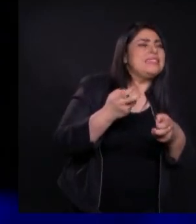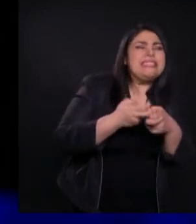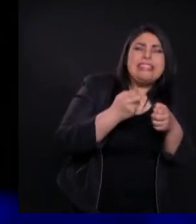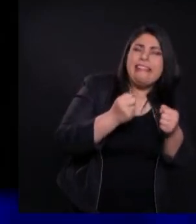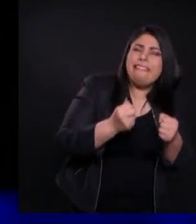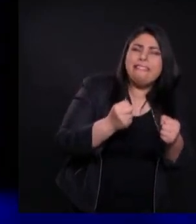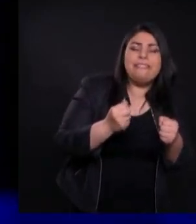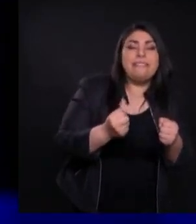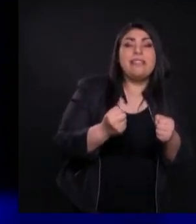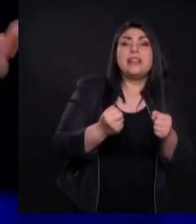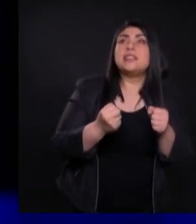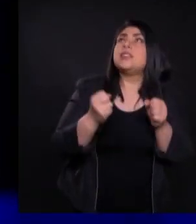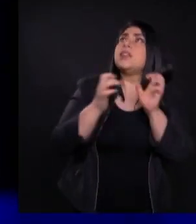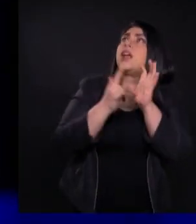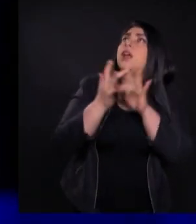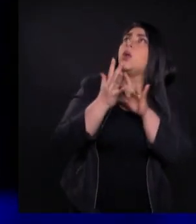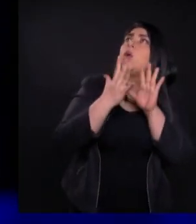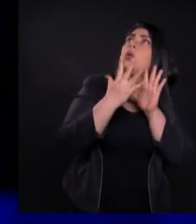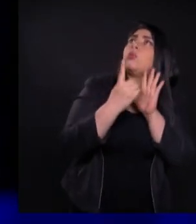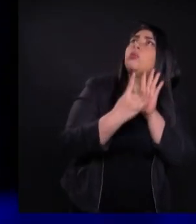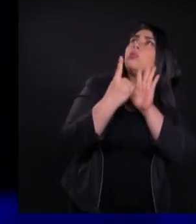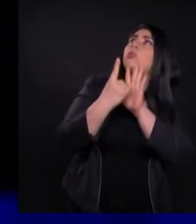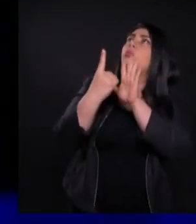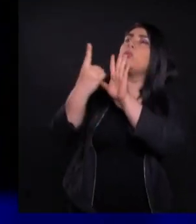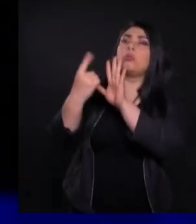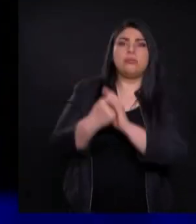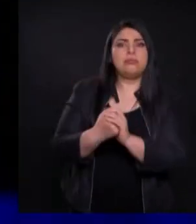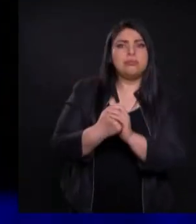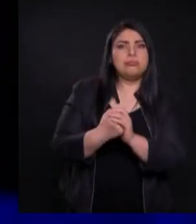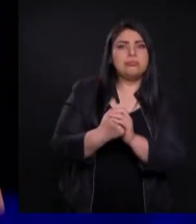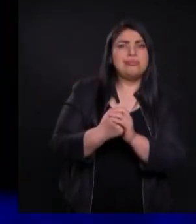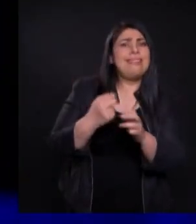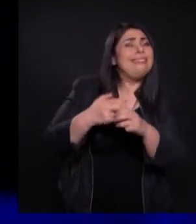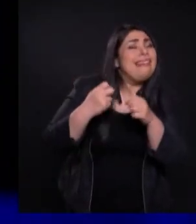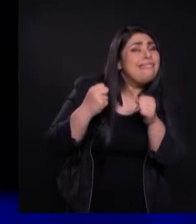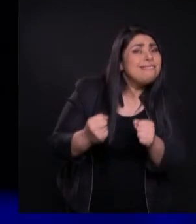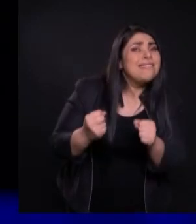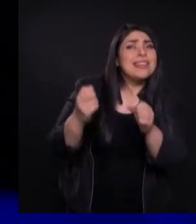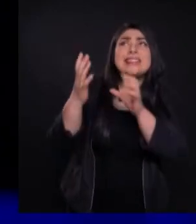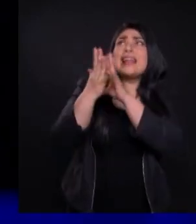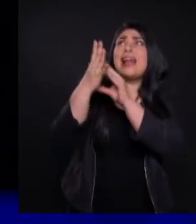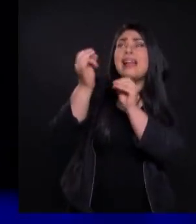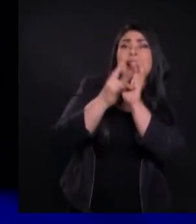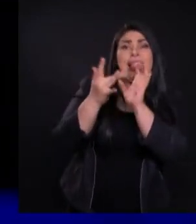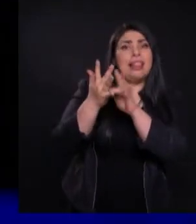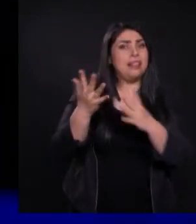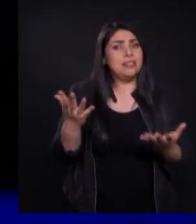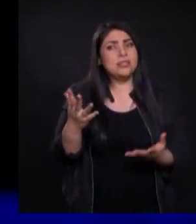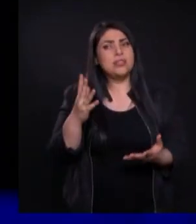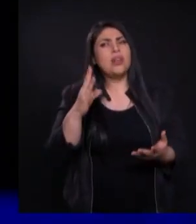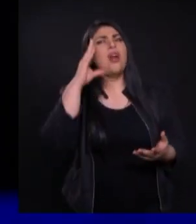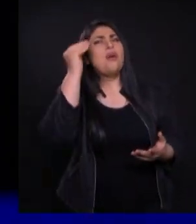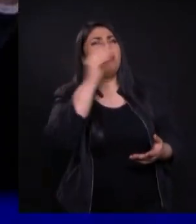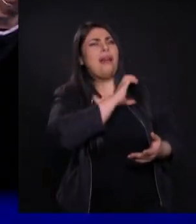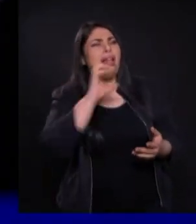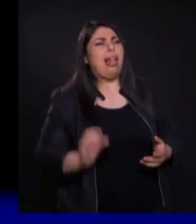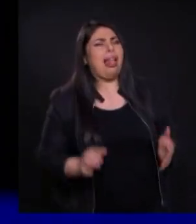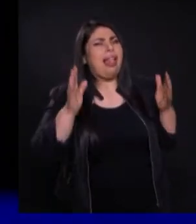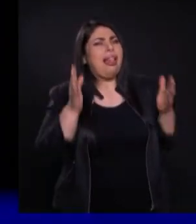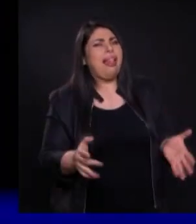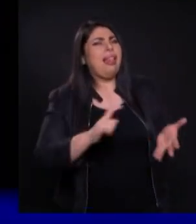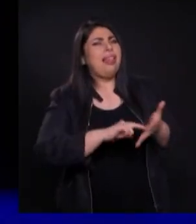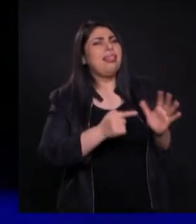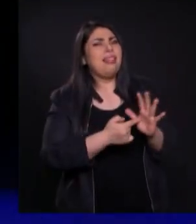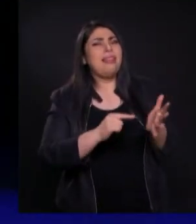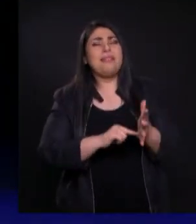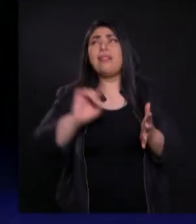a nosotros los cristianos Mire que irónico Usted sabe que el hecho de llamarnos cristianos Es porque somos seguidores de Cristo